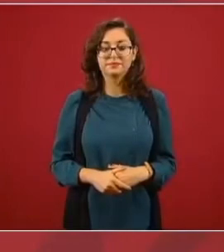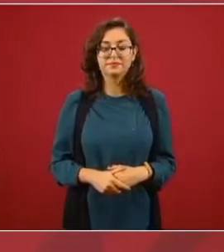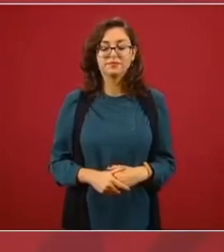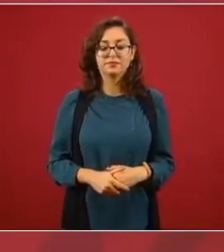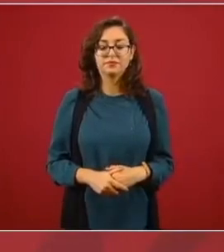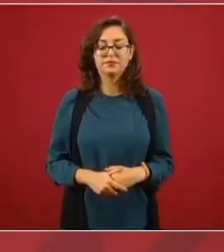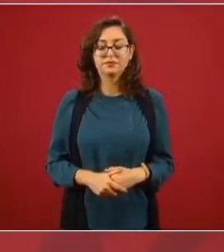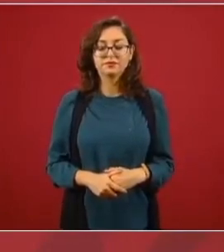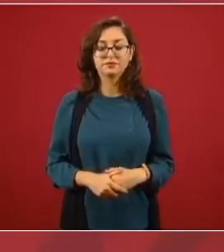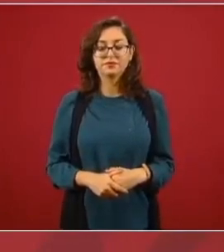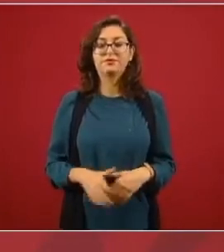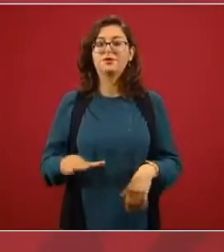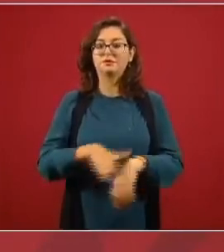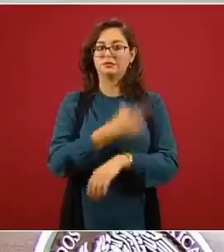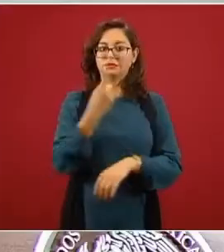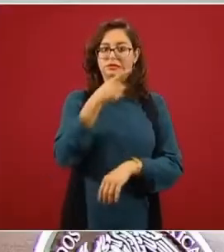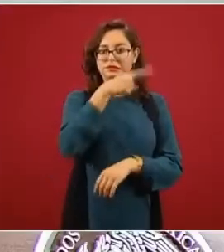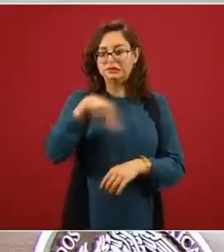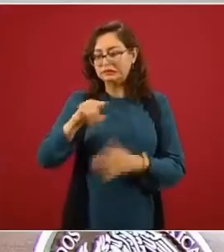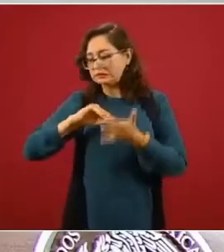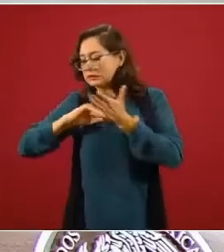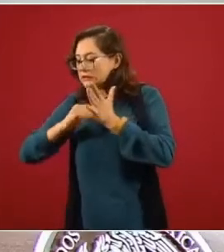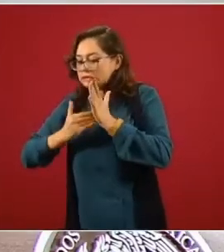porque están insistiendo.